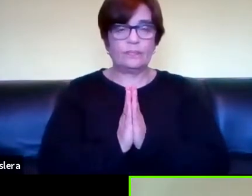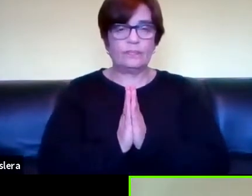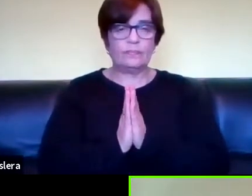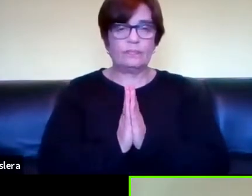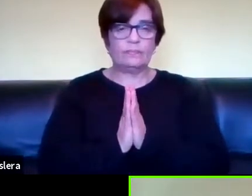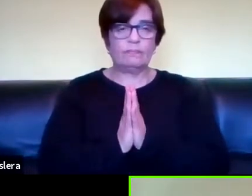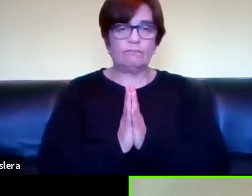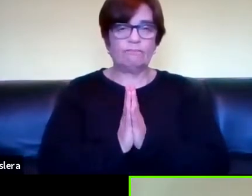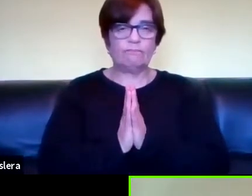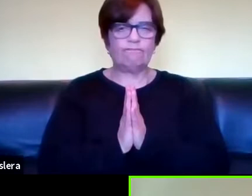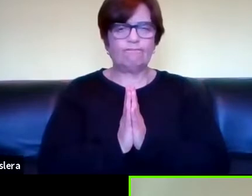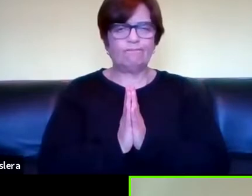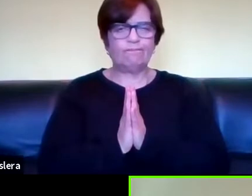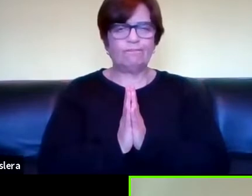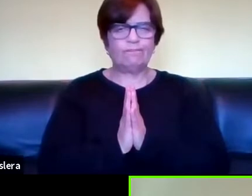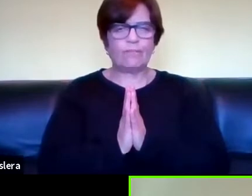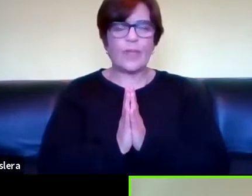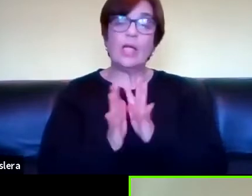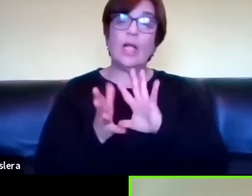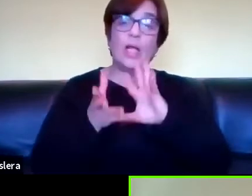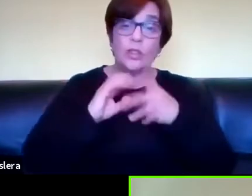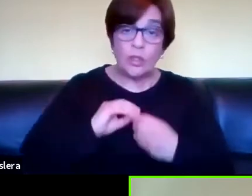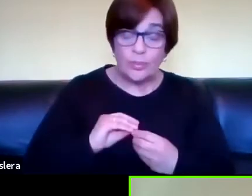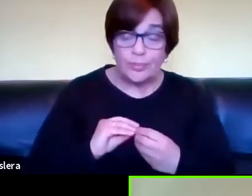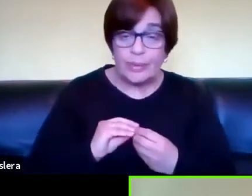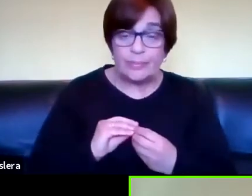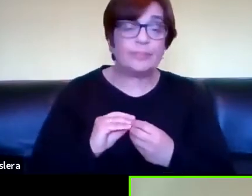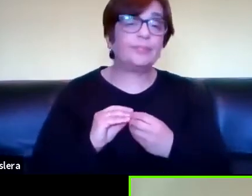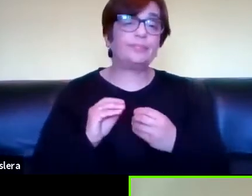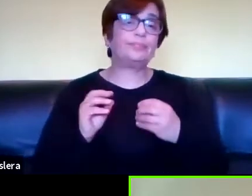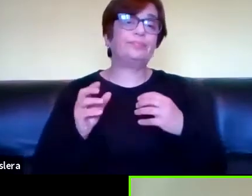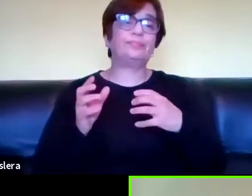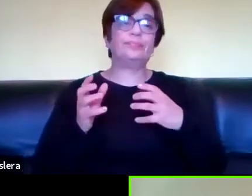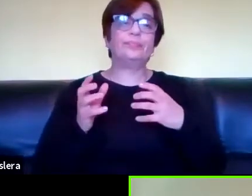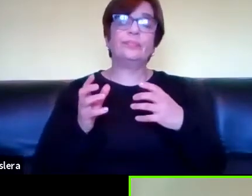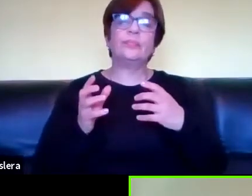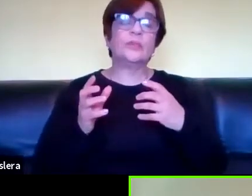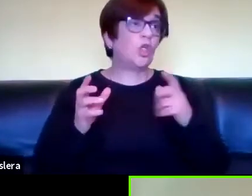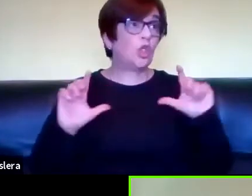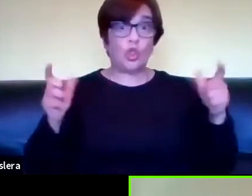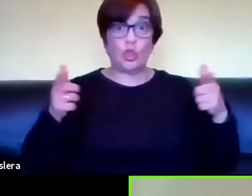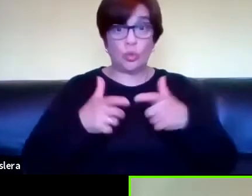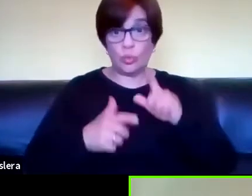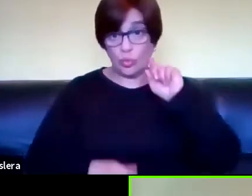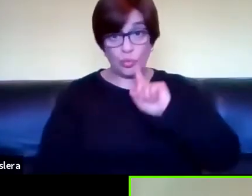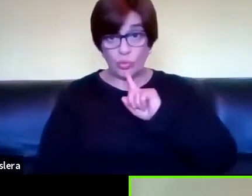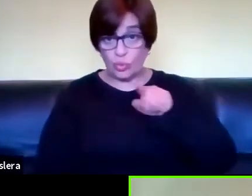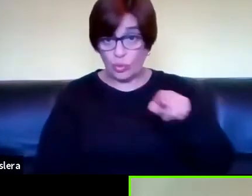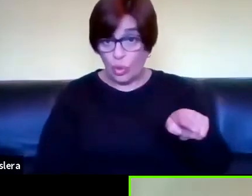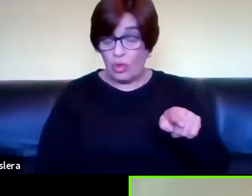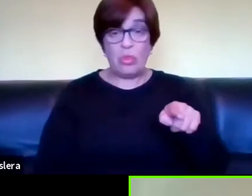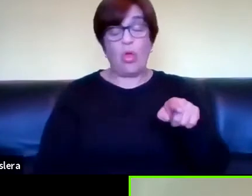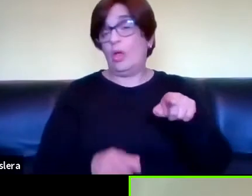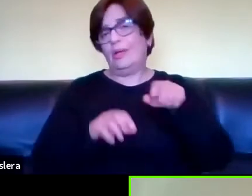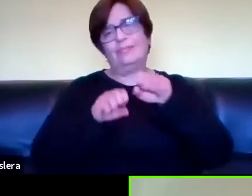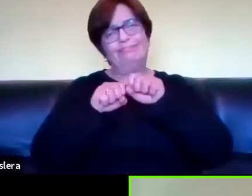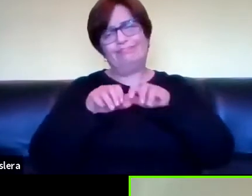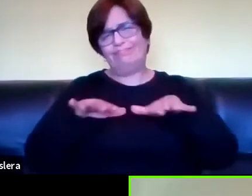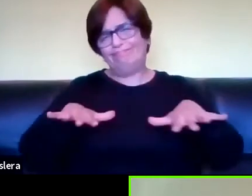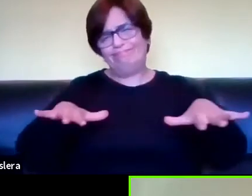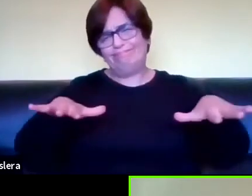en la medida que la comunidad sorda no solo generaliza la tecnología